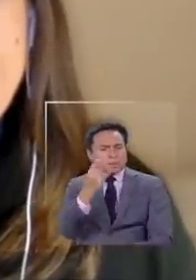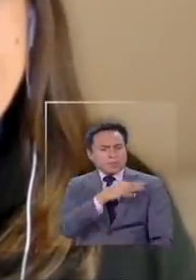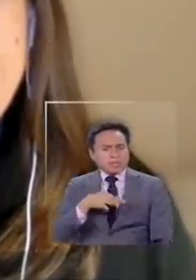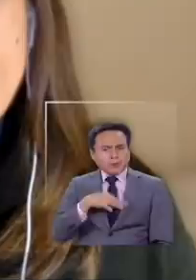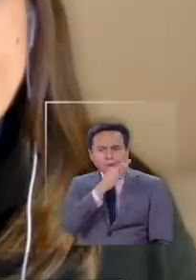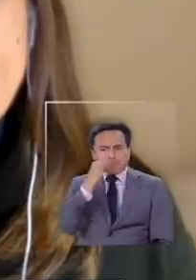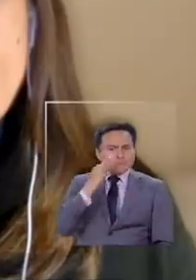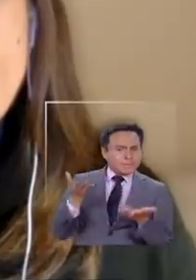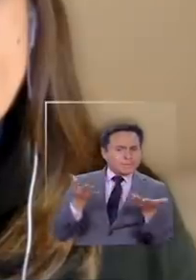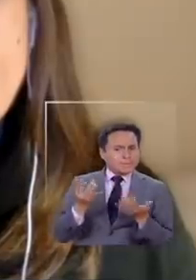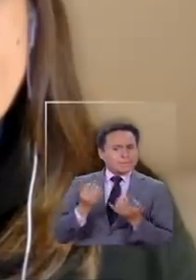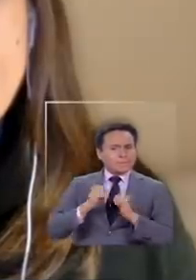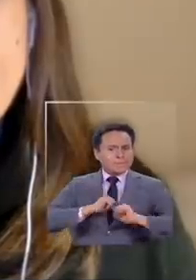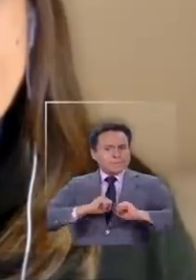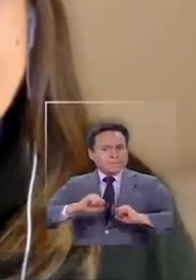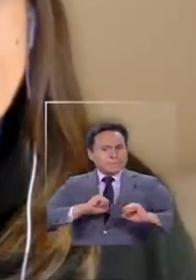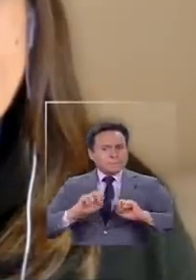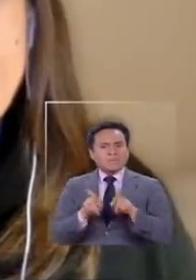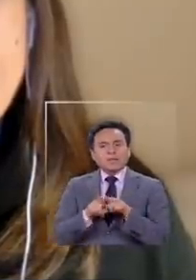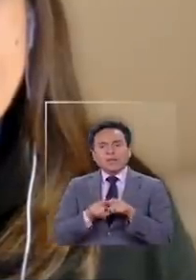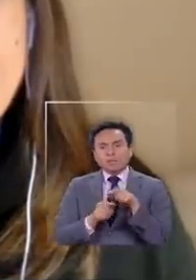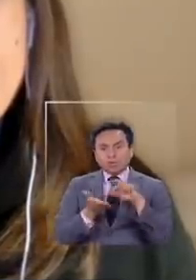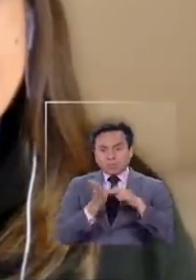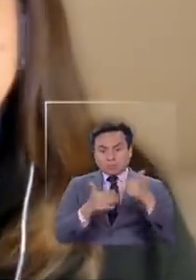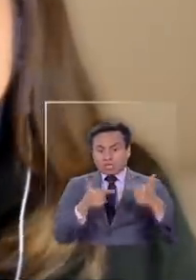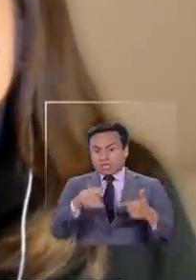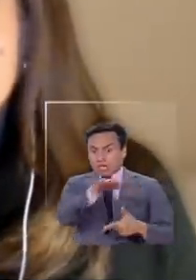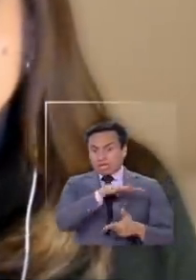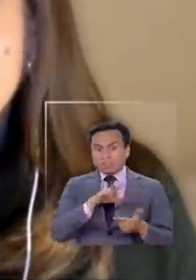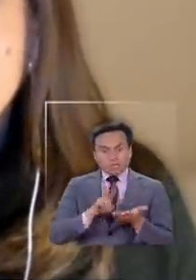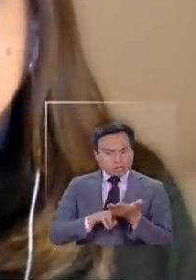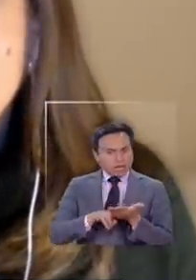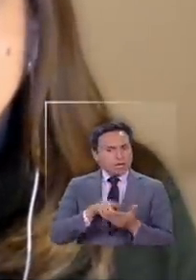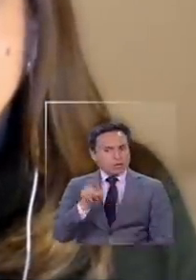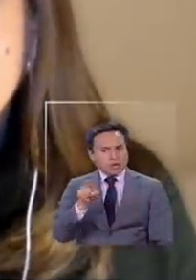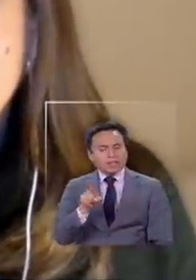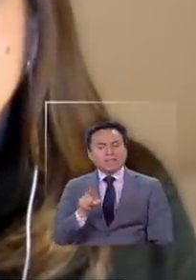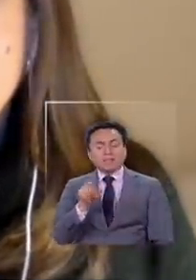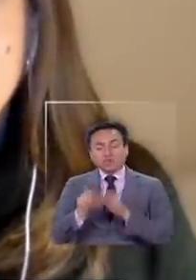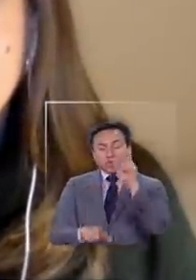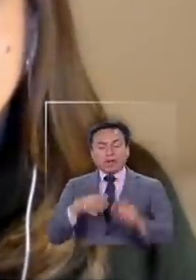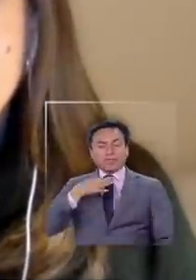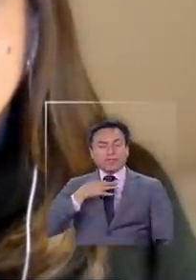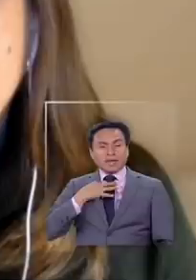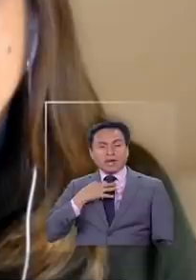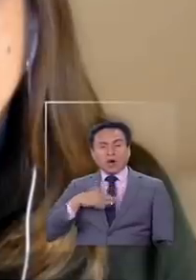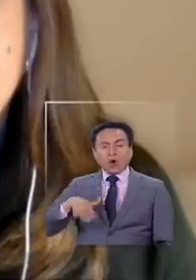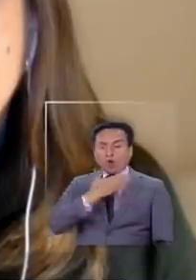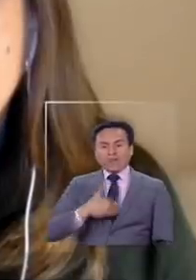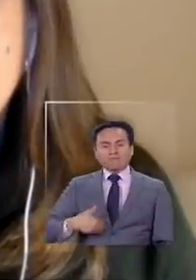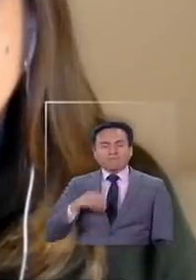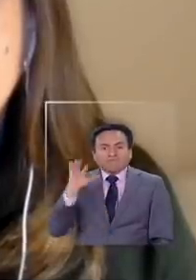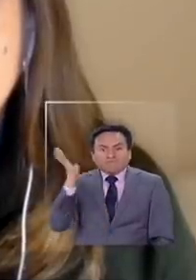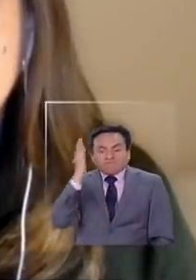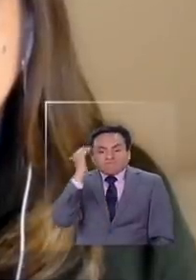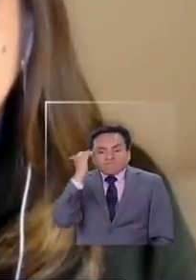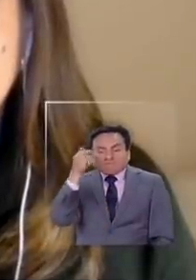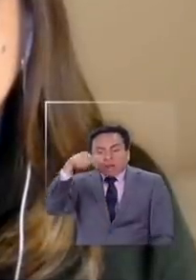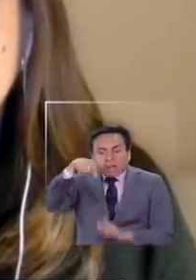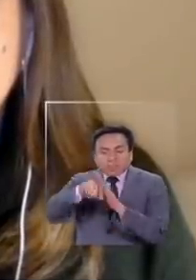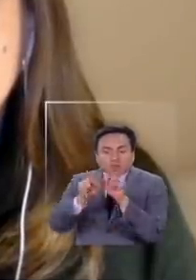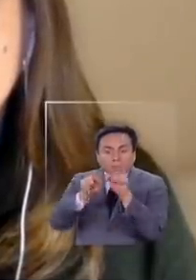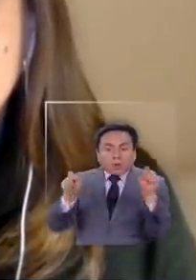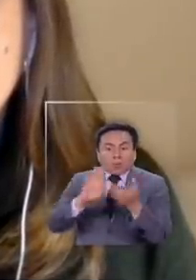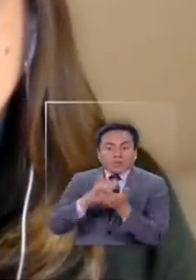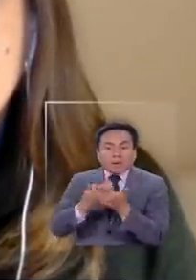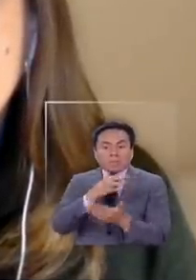ministro. ¿Eso puede traer coletazos en la política si es que efectivamente se comprueba de que la ciudadanía o el resto del gobierno no sabía el real estado de